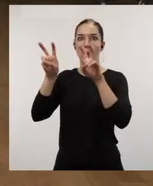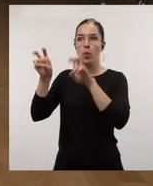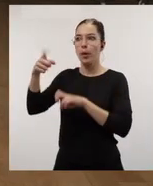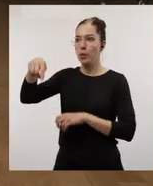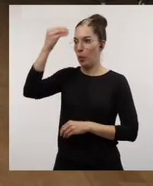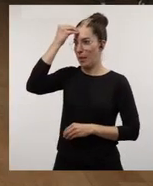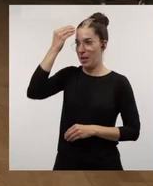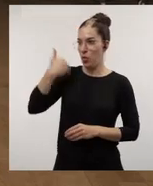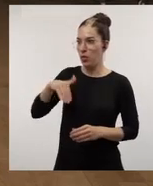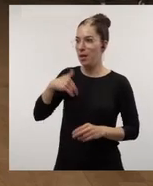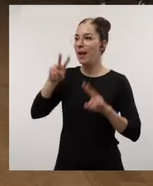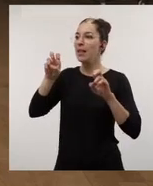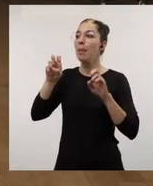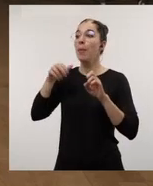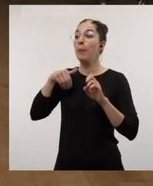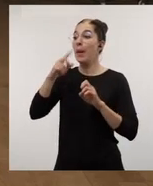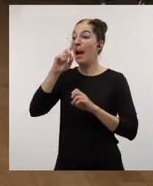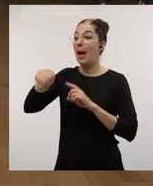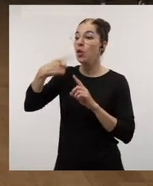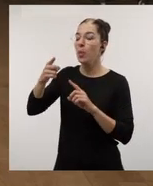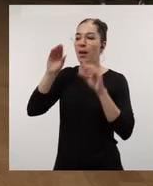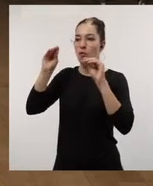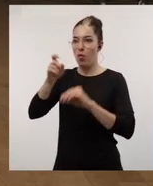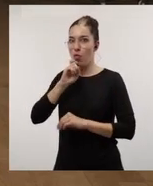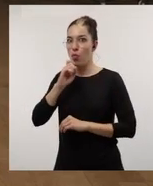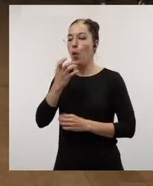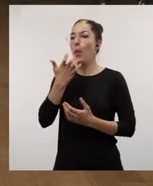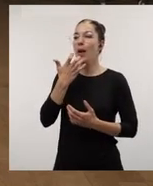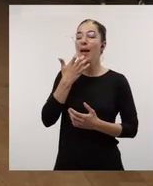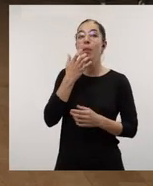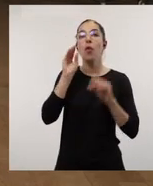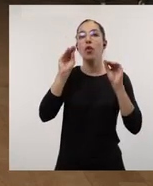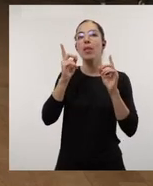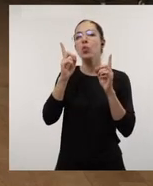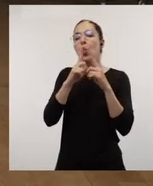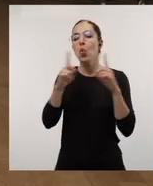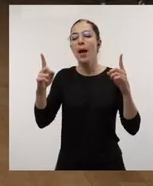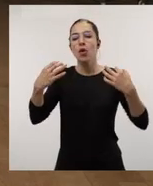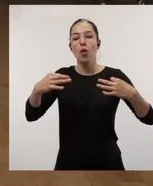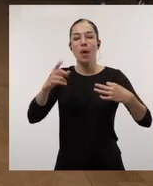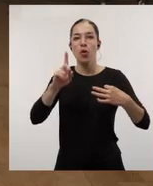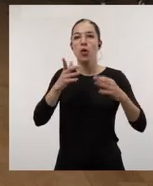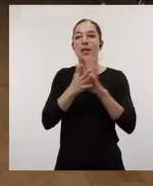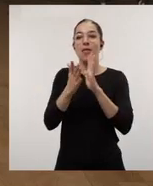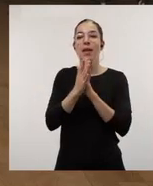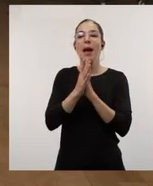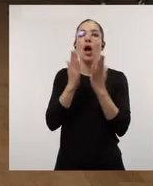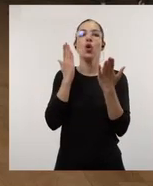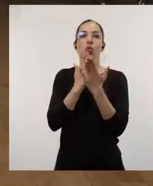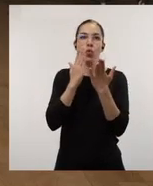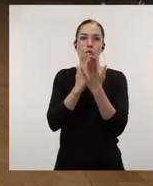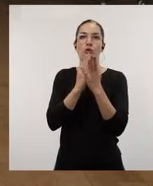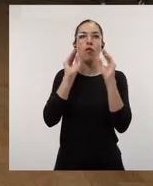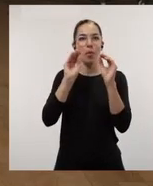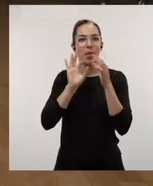novedades que ya contempláis en cuanto a formación para el próximo año. Por ejemplo, que la formación no sea por año natural, sino por año académico, 2022